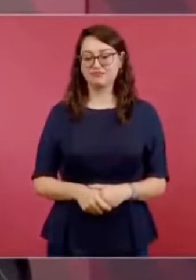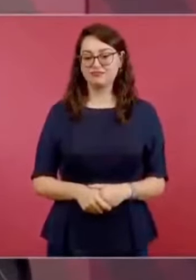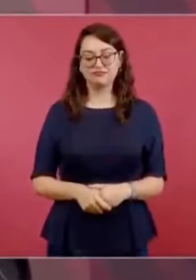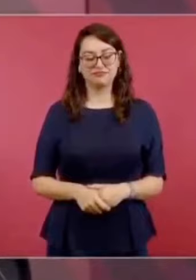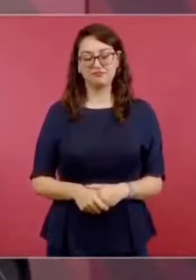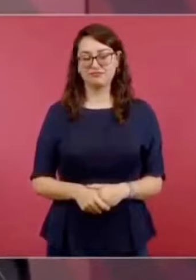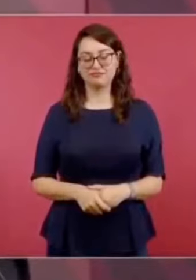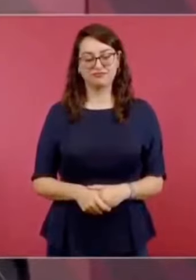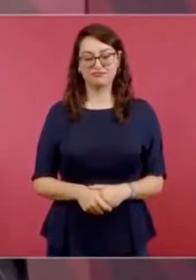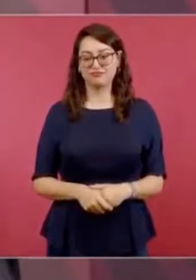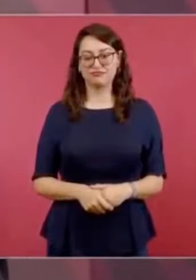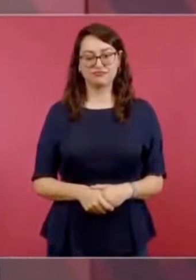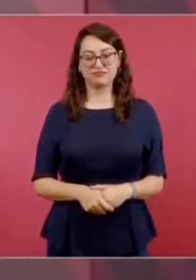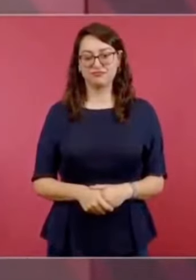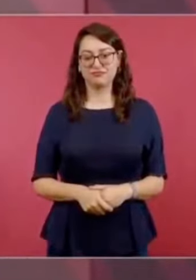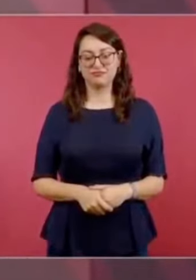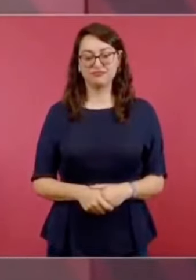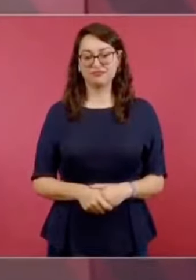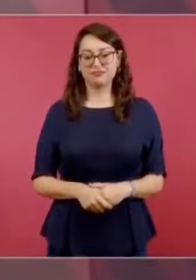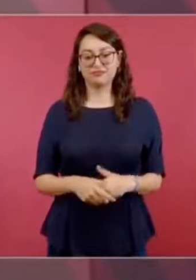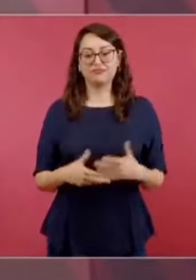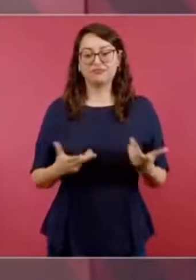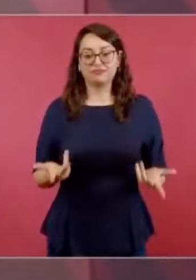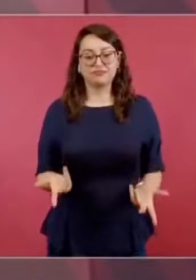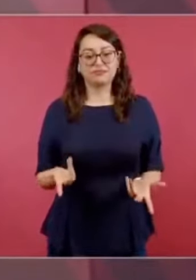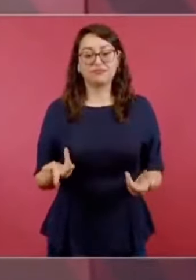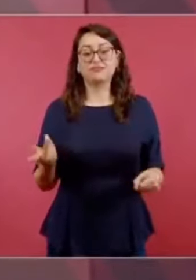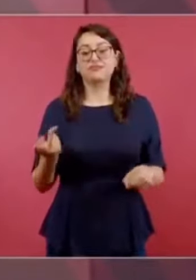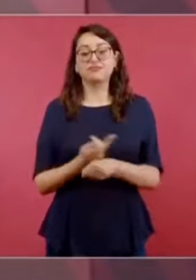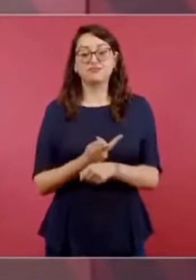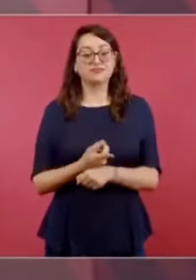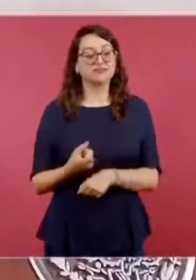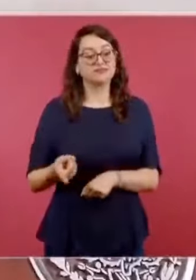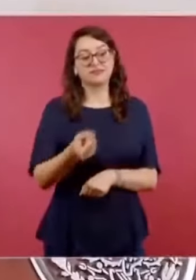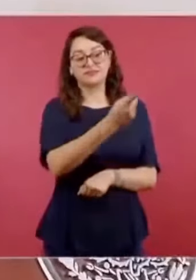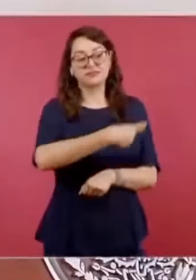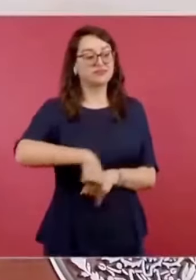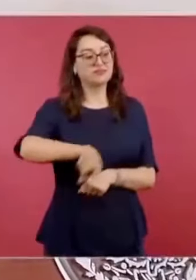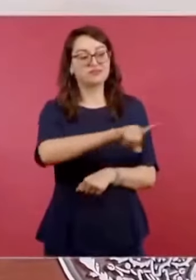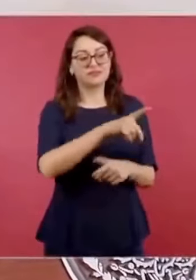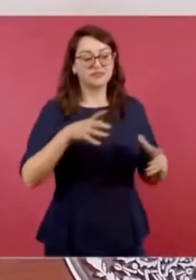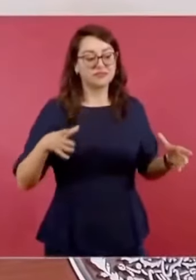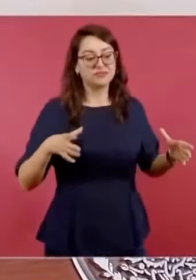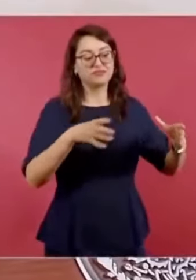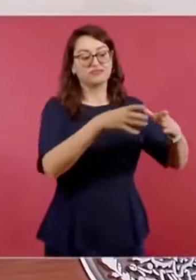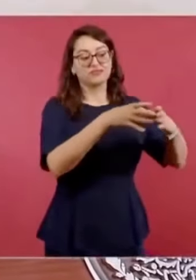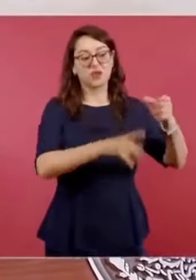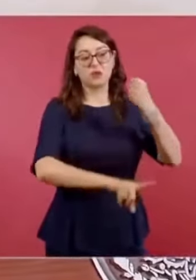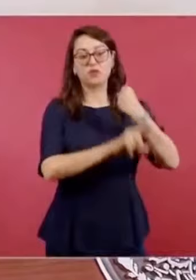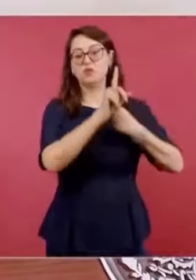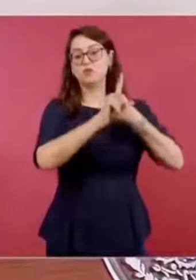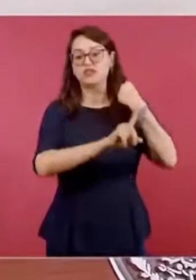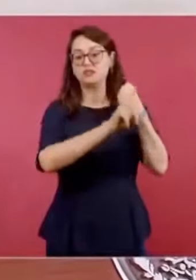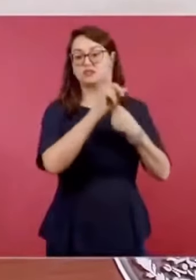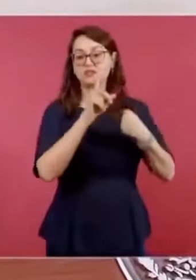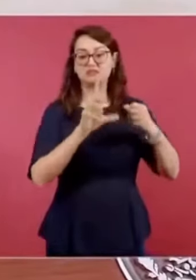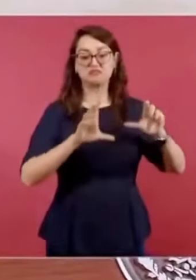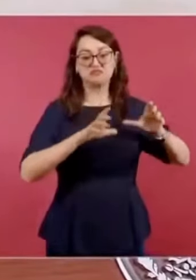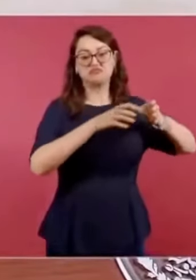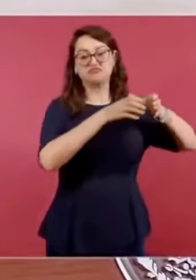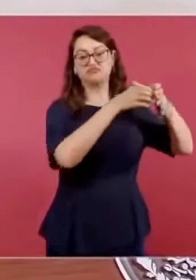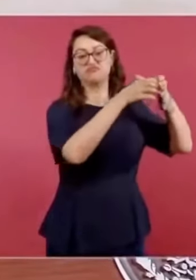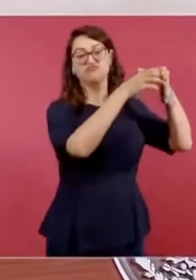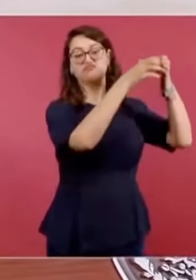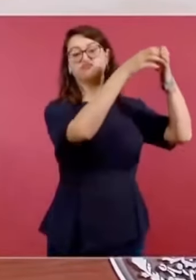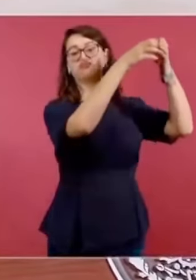No, es que tienen el problema, que son muy clasistas estas gentes y muy